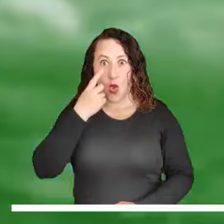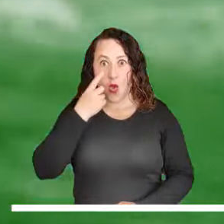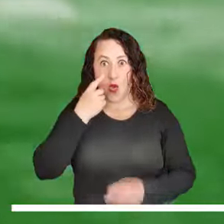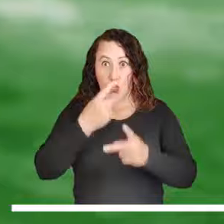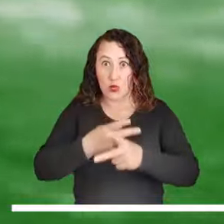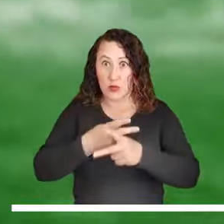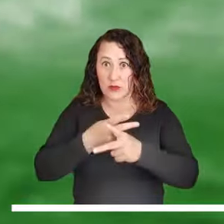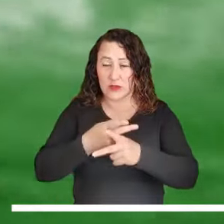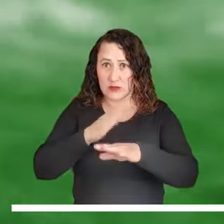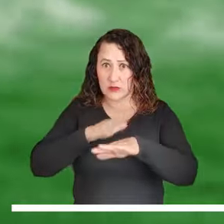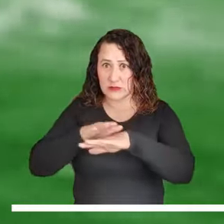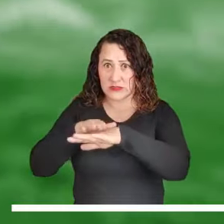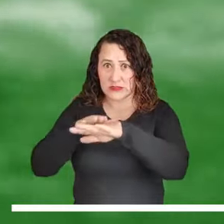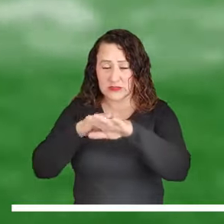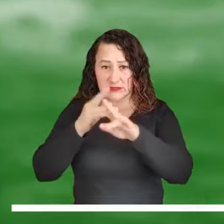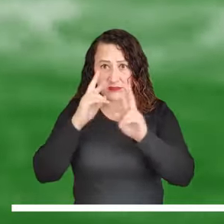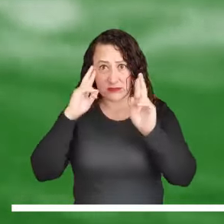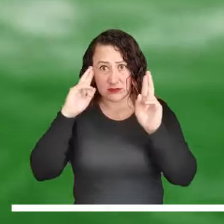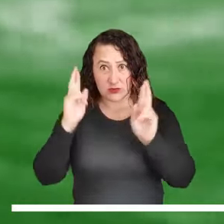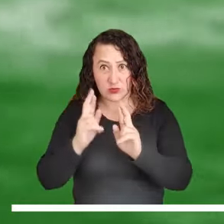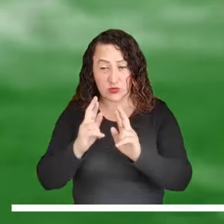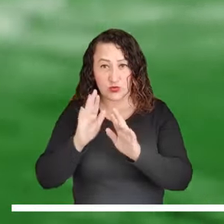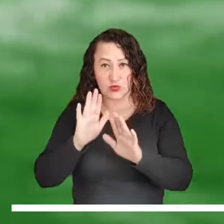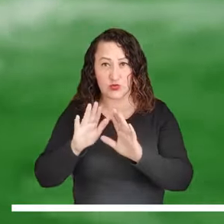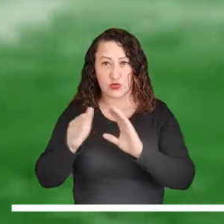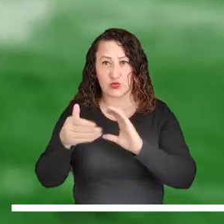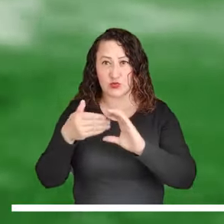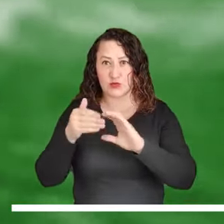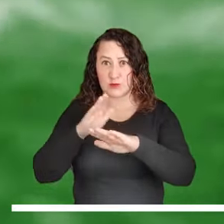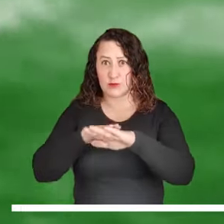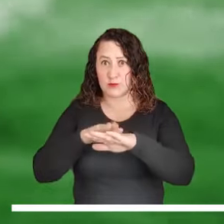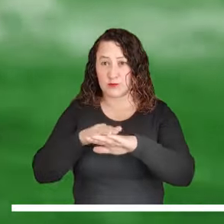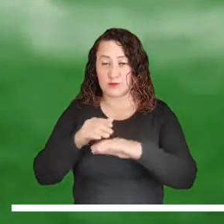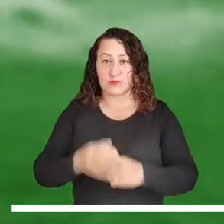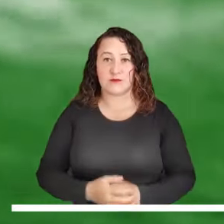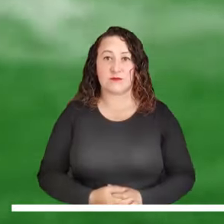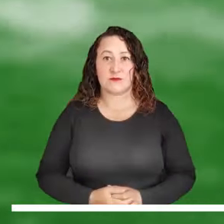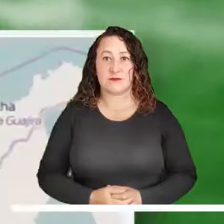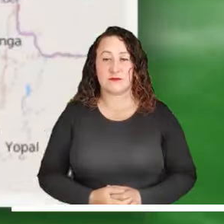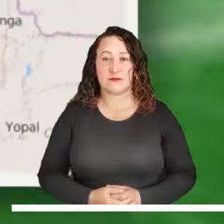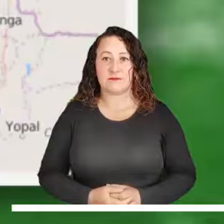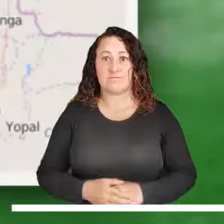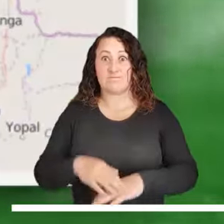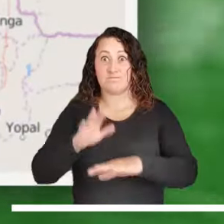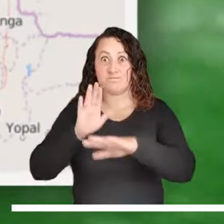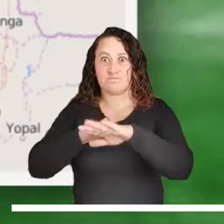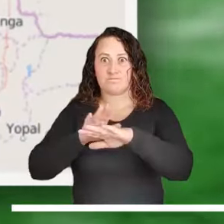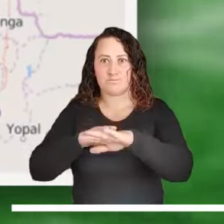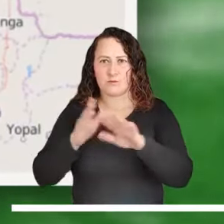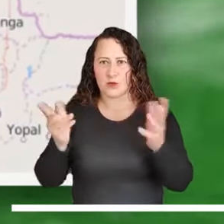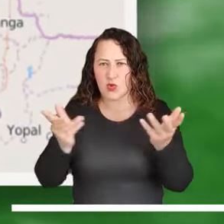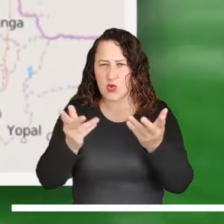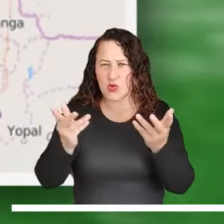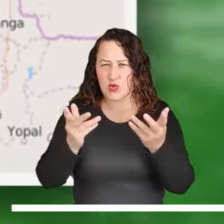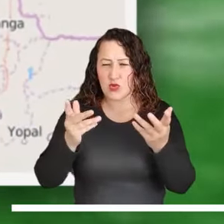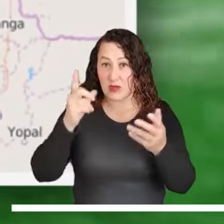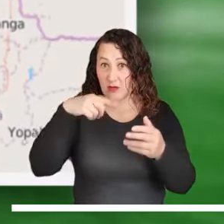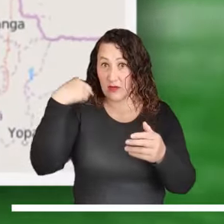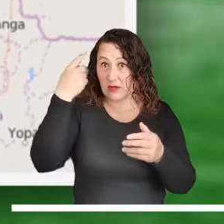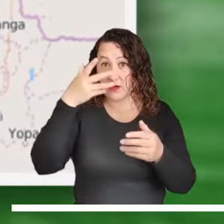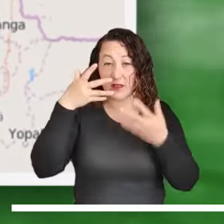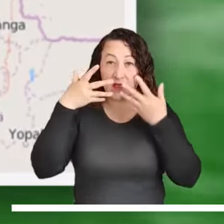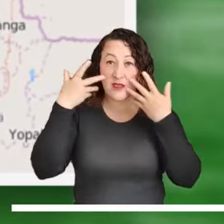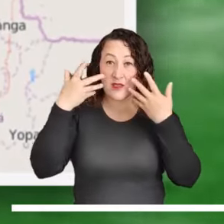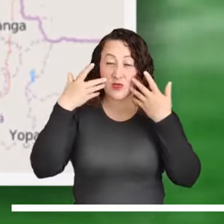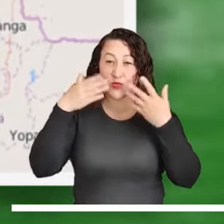Preste mucha atención al siguiente resumen de las alertas meteorológicas activas en el país. Se mantiene la alerta en el sector